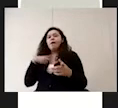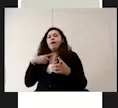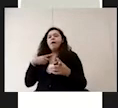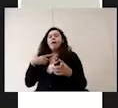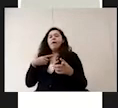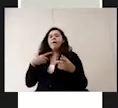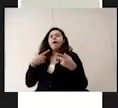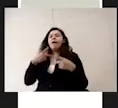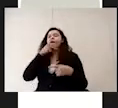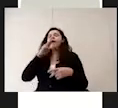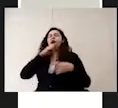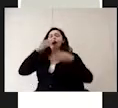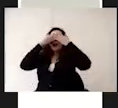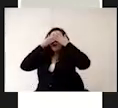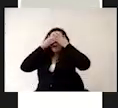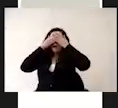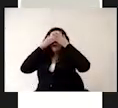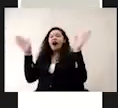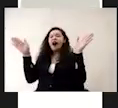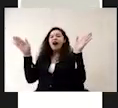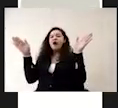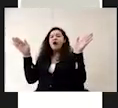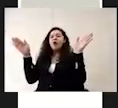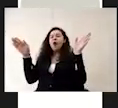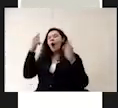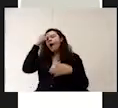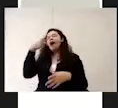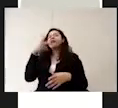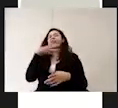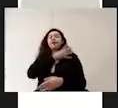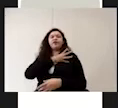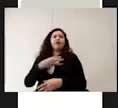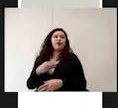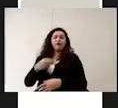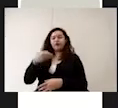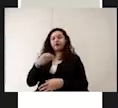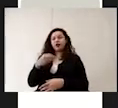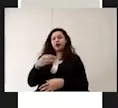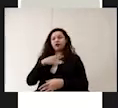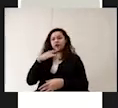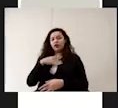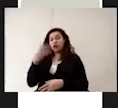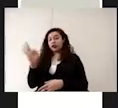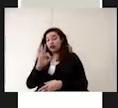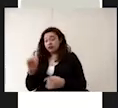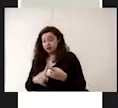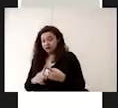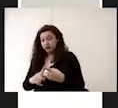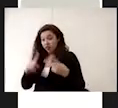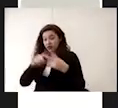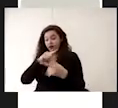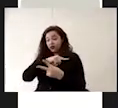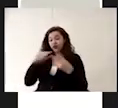papás mamás o tutores de no llevar a sus hijos si presentan por lo menos dos